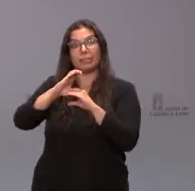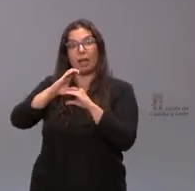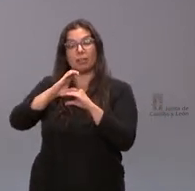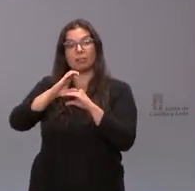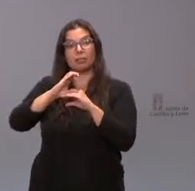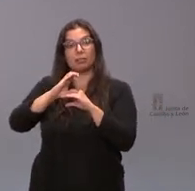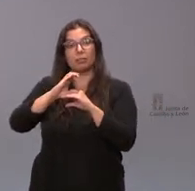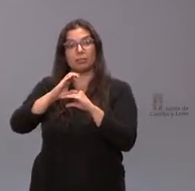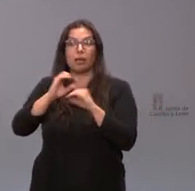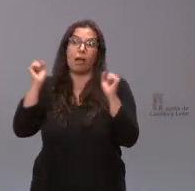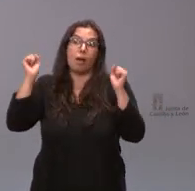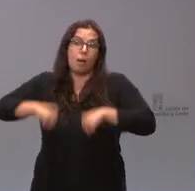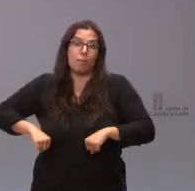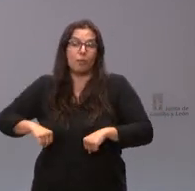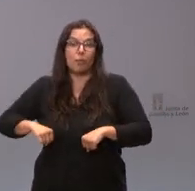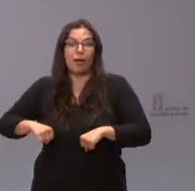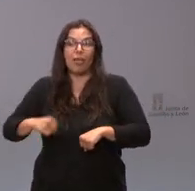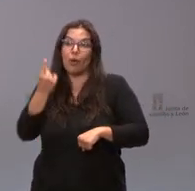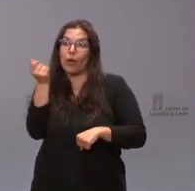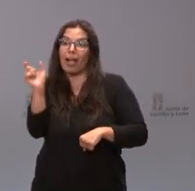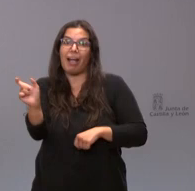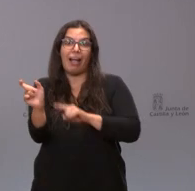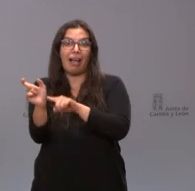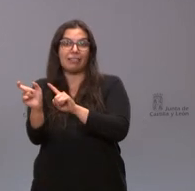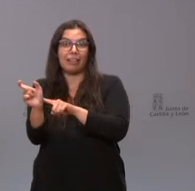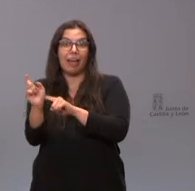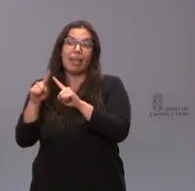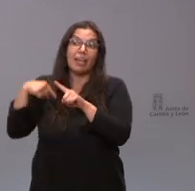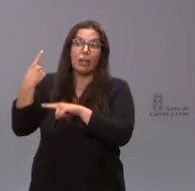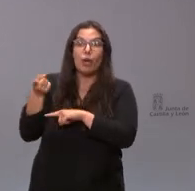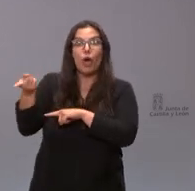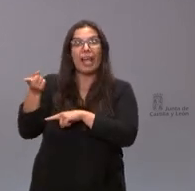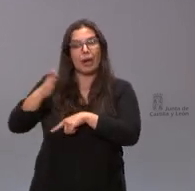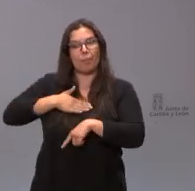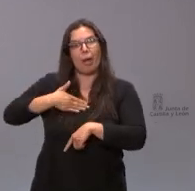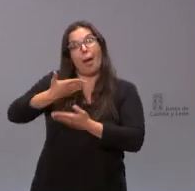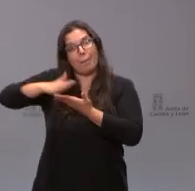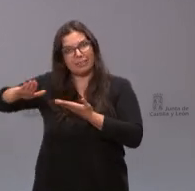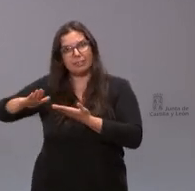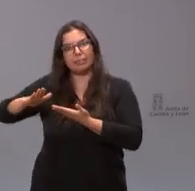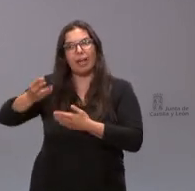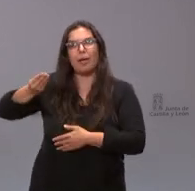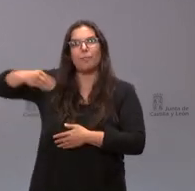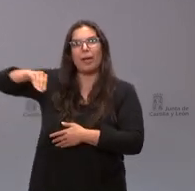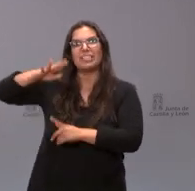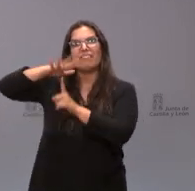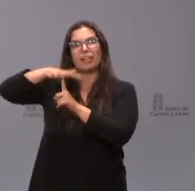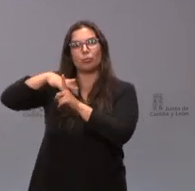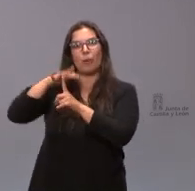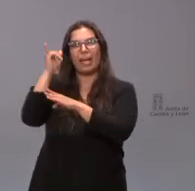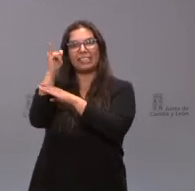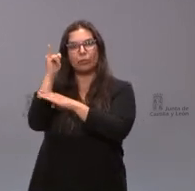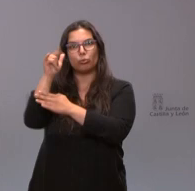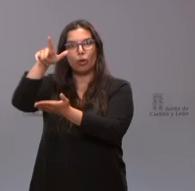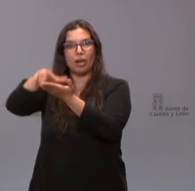se aprobaba una cantidad y que luego él facturaba además al Instituto de la Lengua porque había